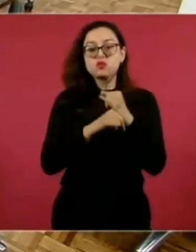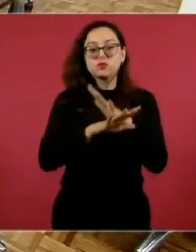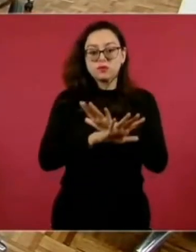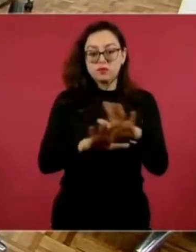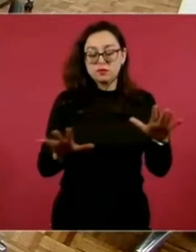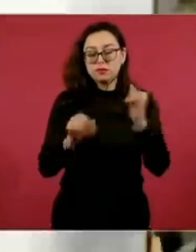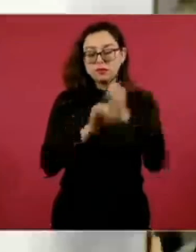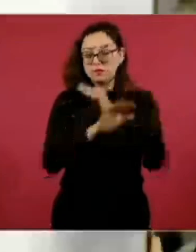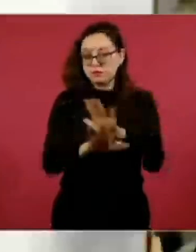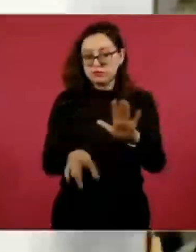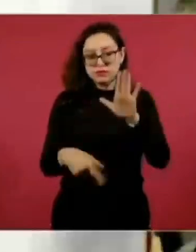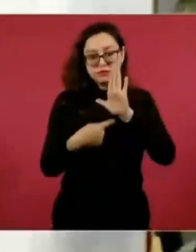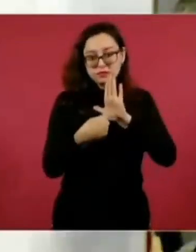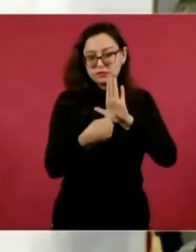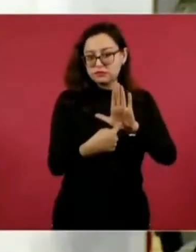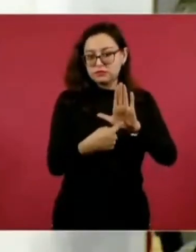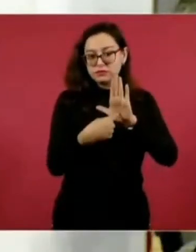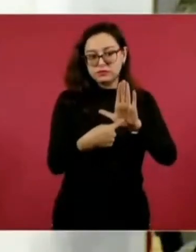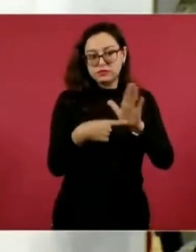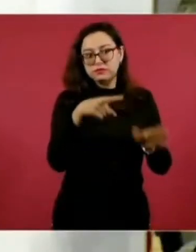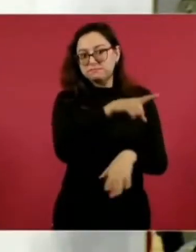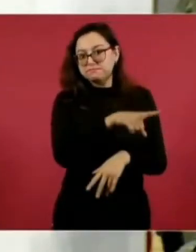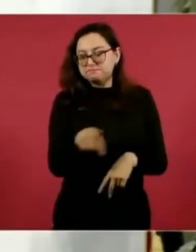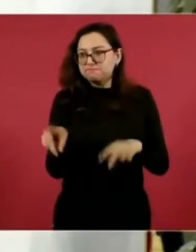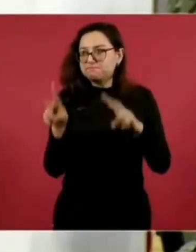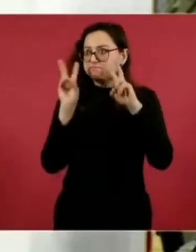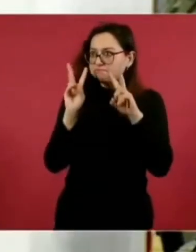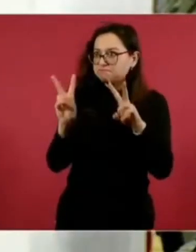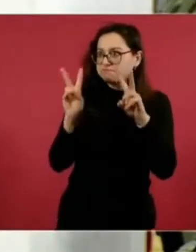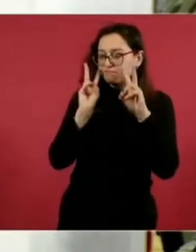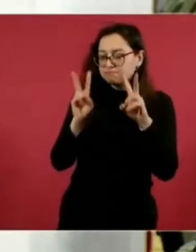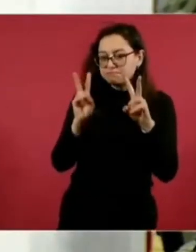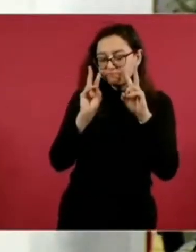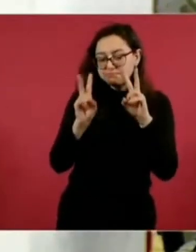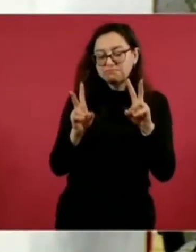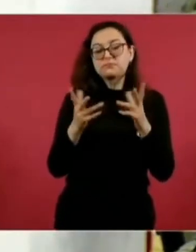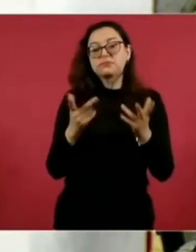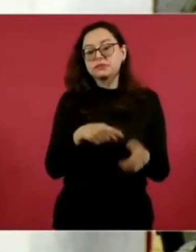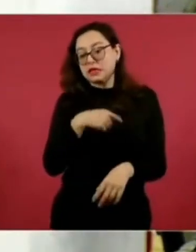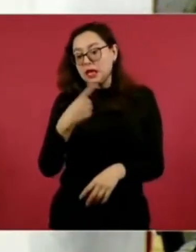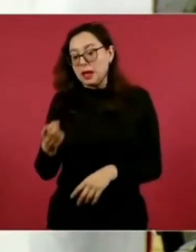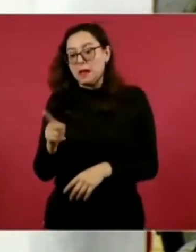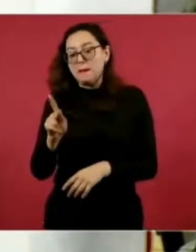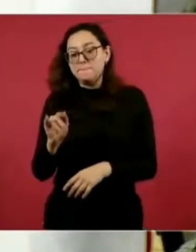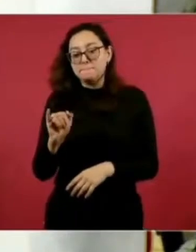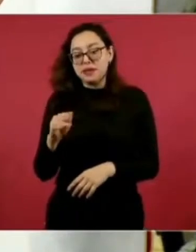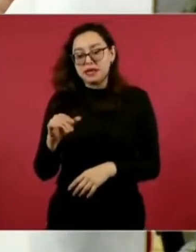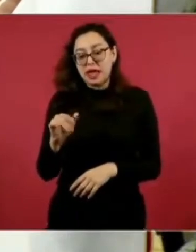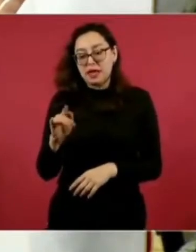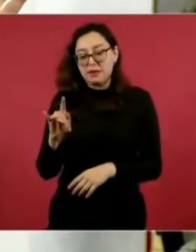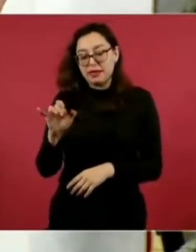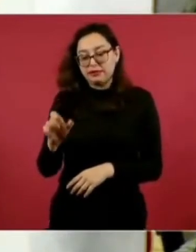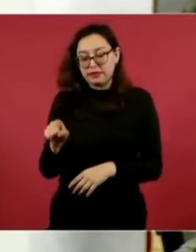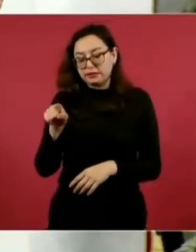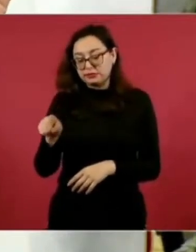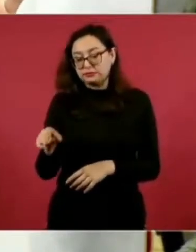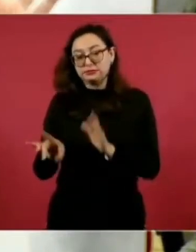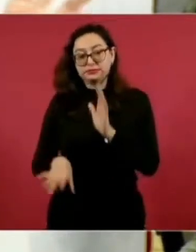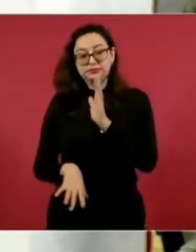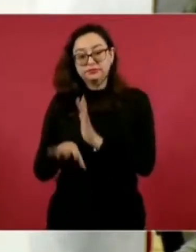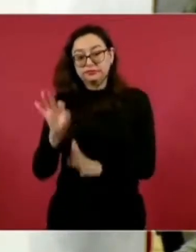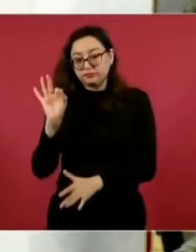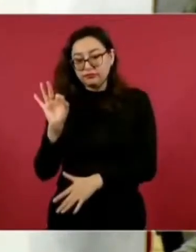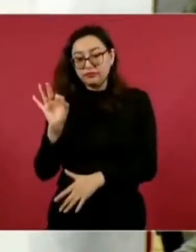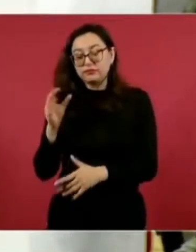comparte todo lo que se ha venido encontrando. Como en el caso de Pina Vete, de repente se encuentra, por ejemplo,